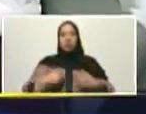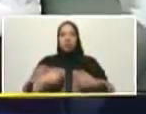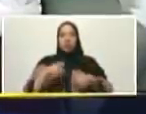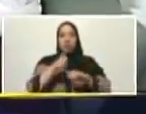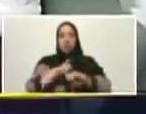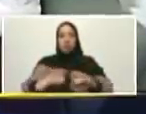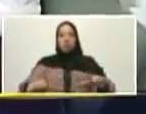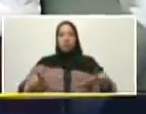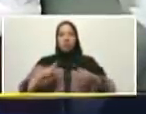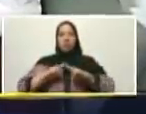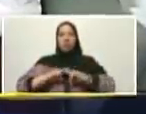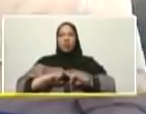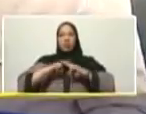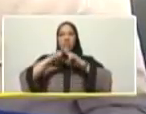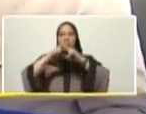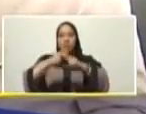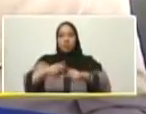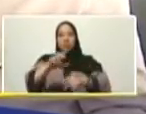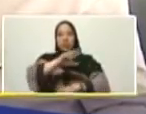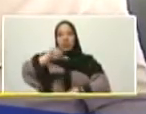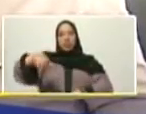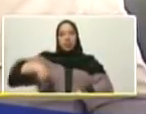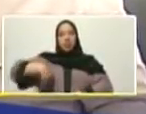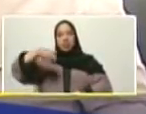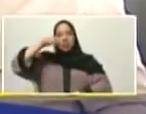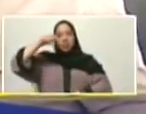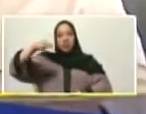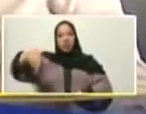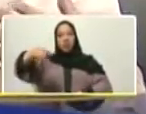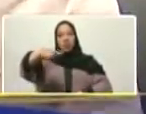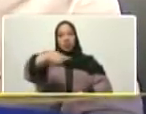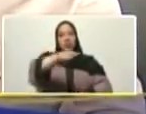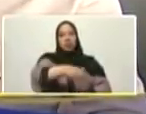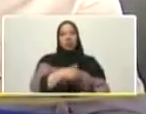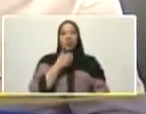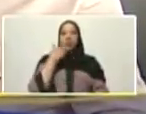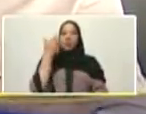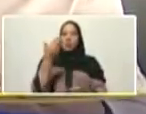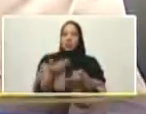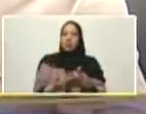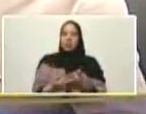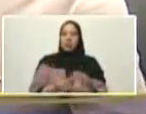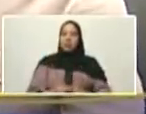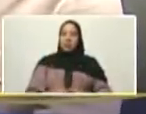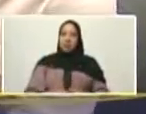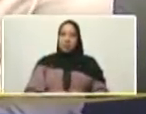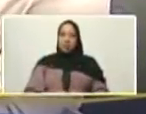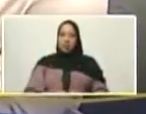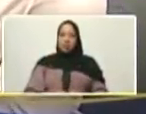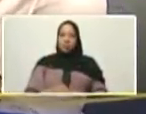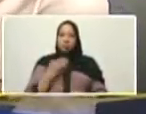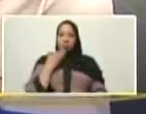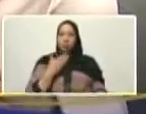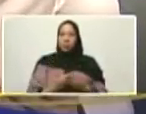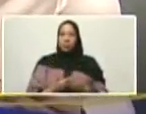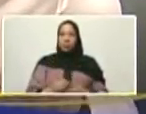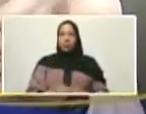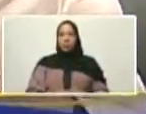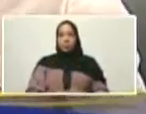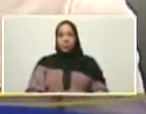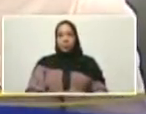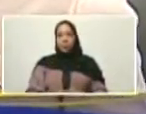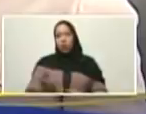de entrega de nuestro pueblo nosotros queremos nuevamente agradecerle presidente agradecerle Meuri si tienes